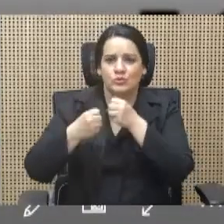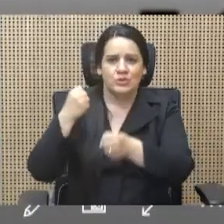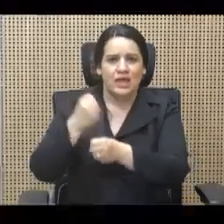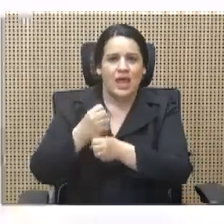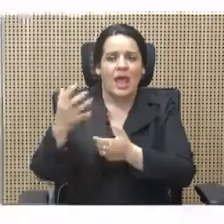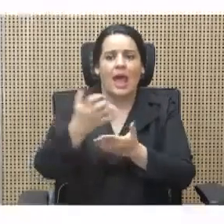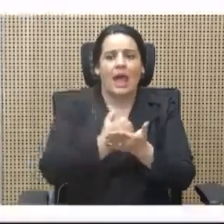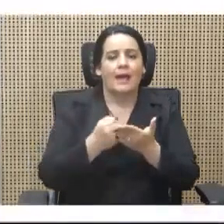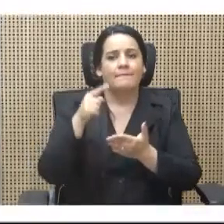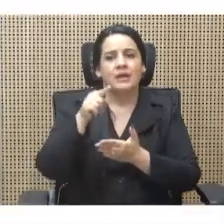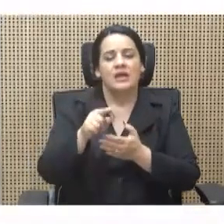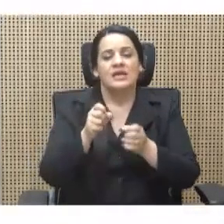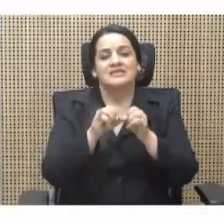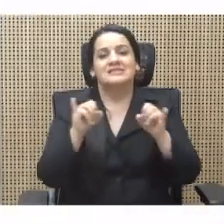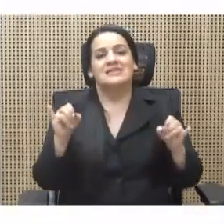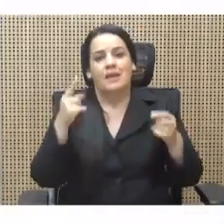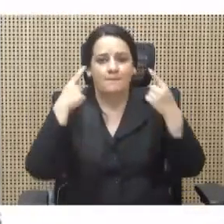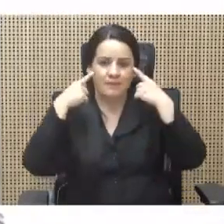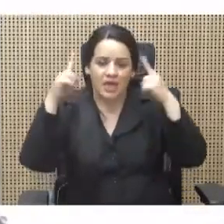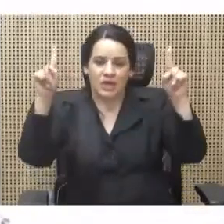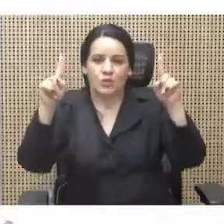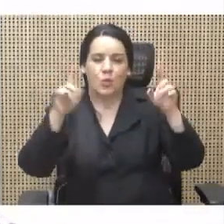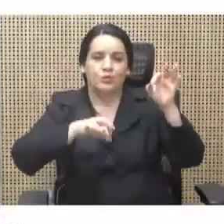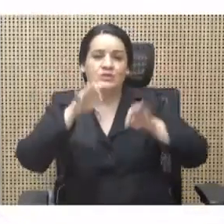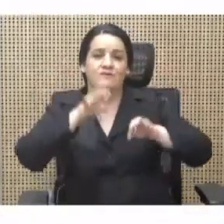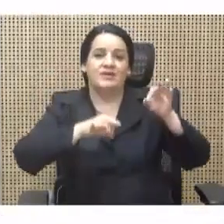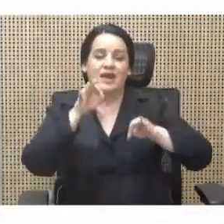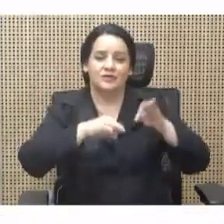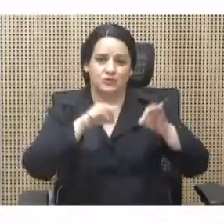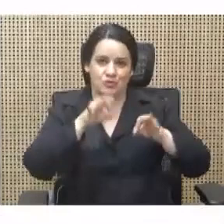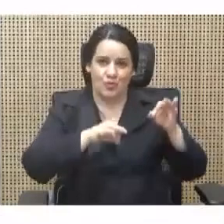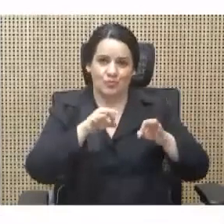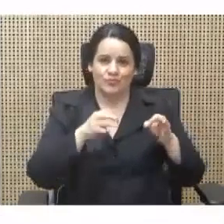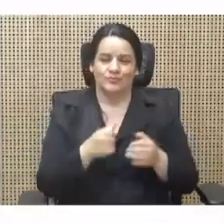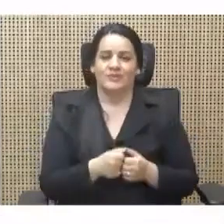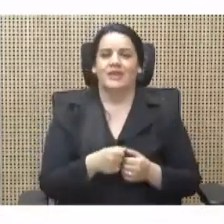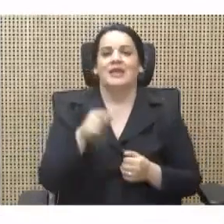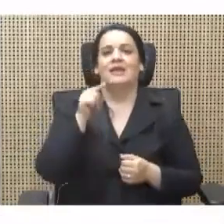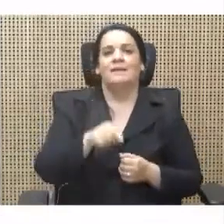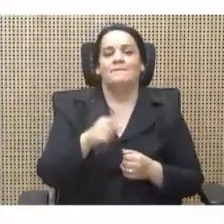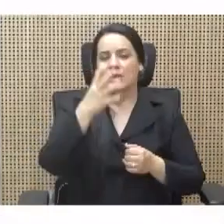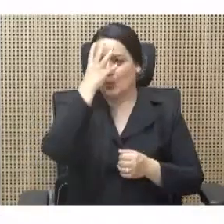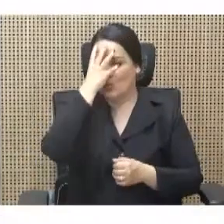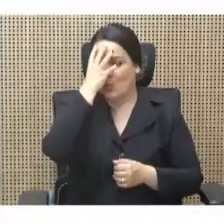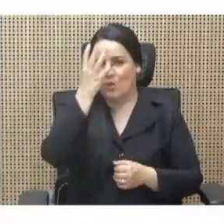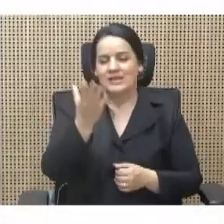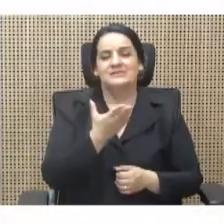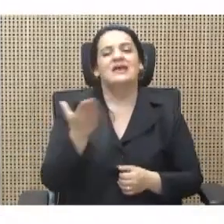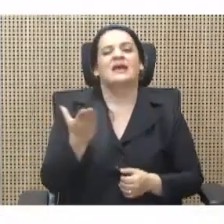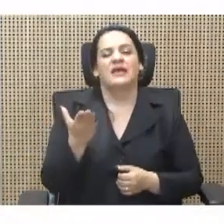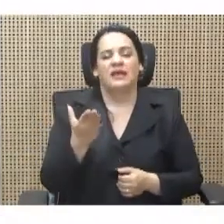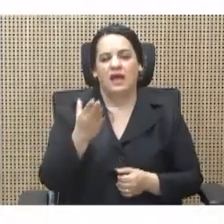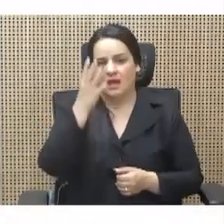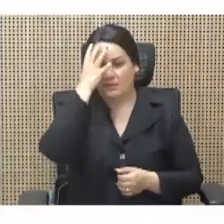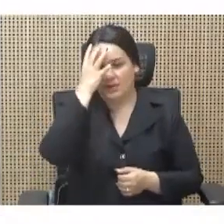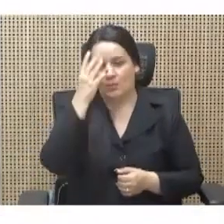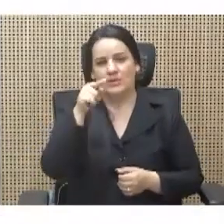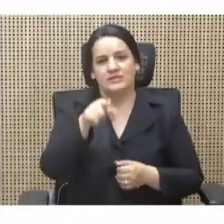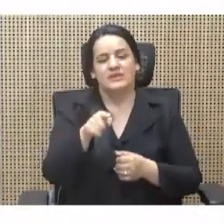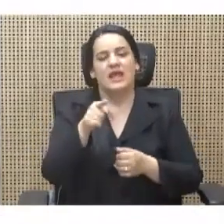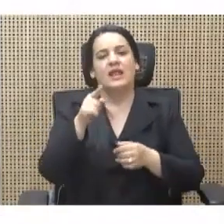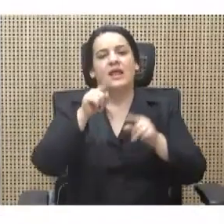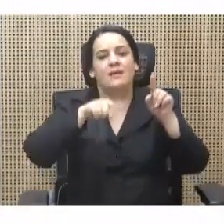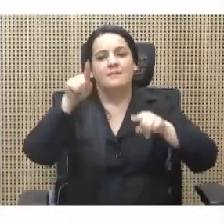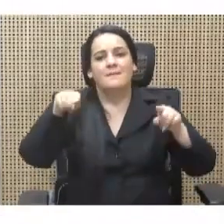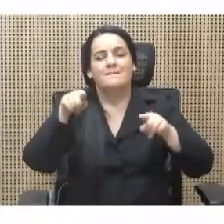vergüenza? Vergüenza da hacer trizas la ética periodística, escondiendo encuestas, publicando sin equidad